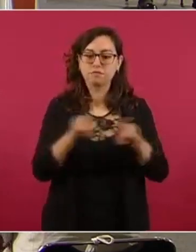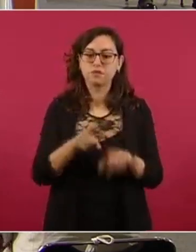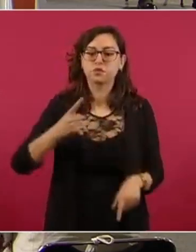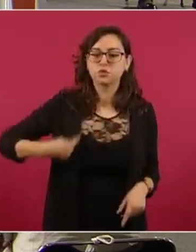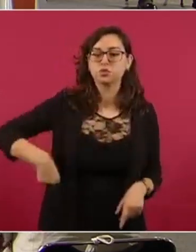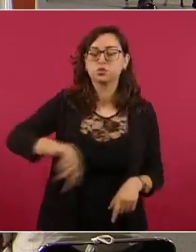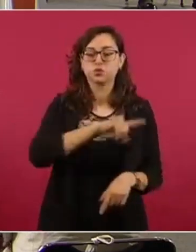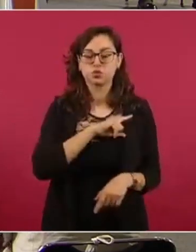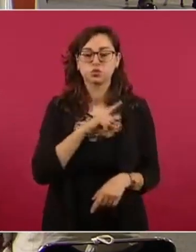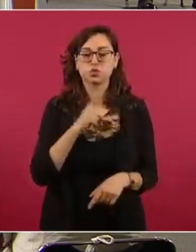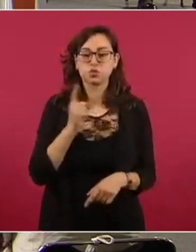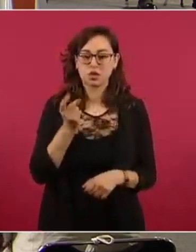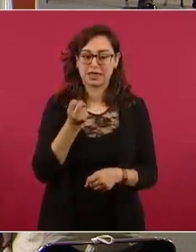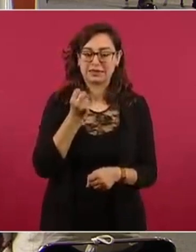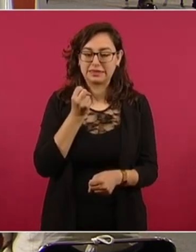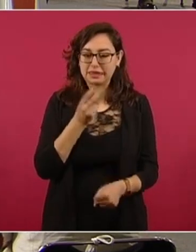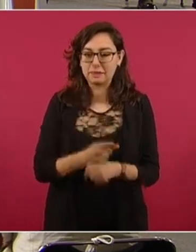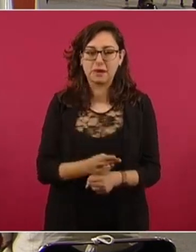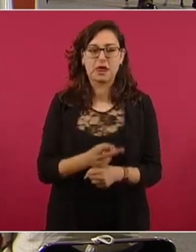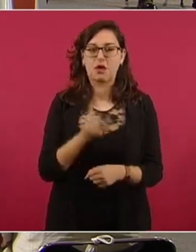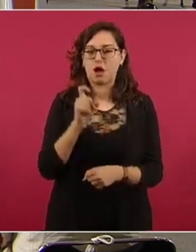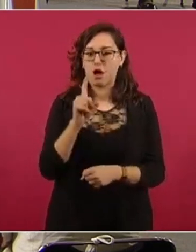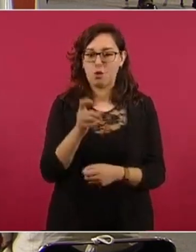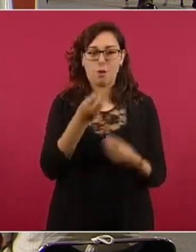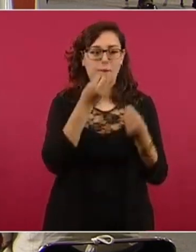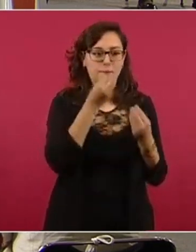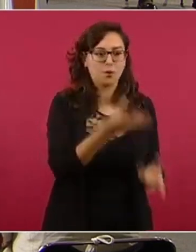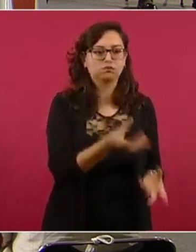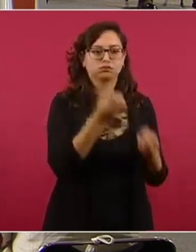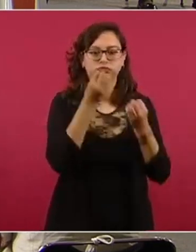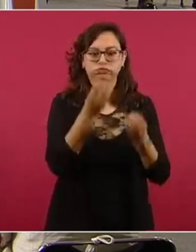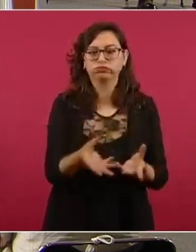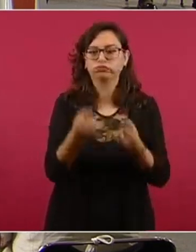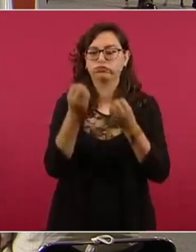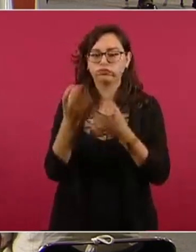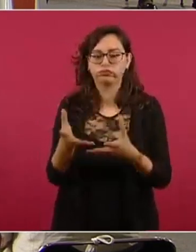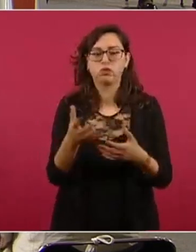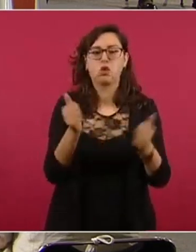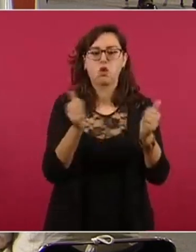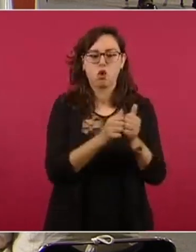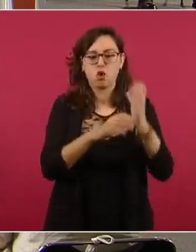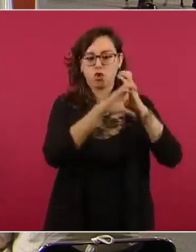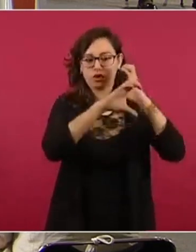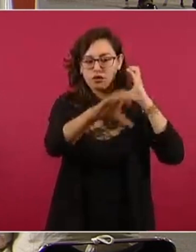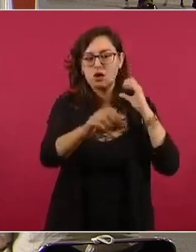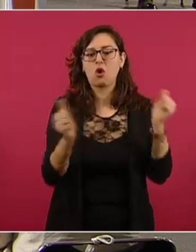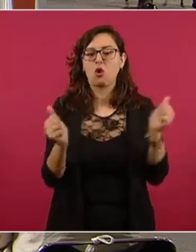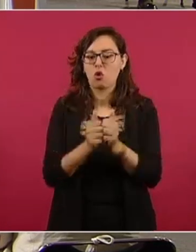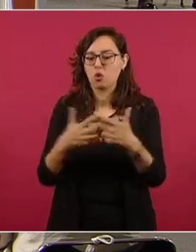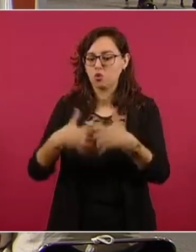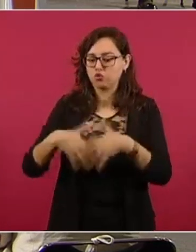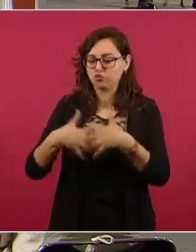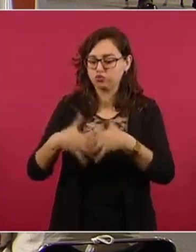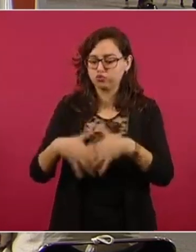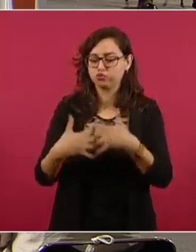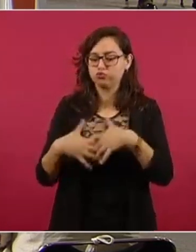ofreciendo agua a través de pipas y de plantas potabilizadoras que la CONAGUA nos